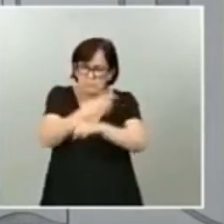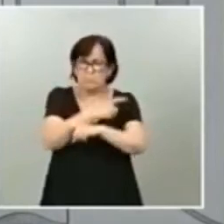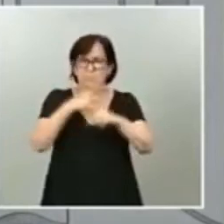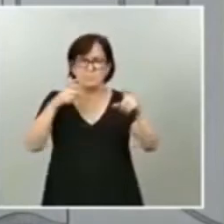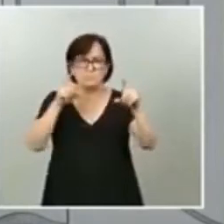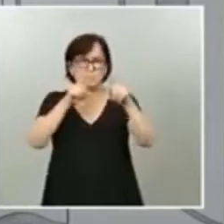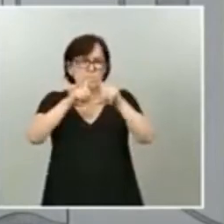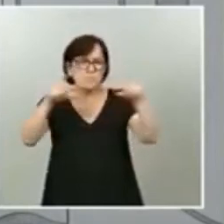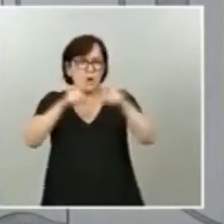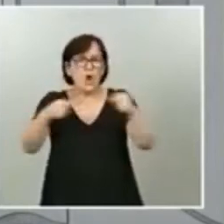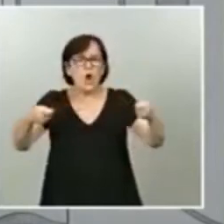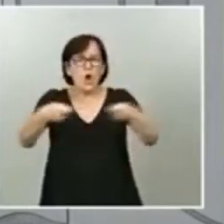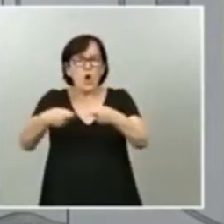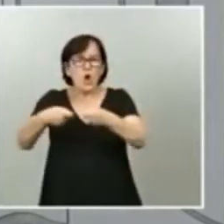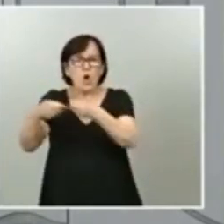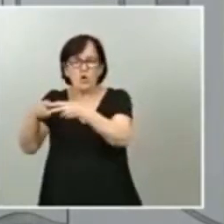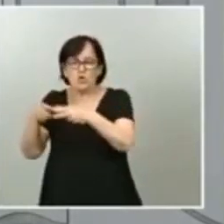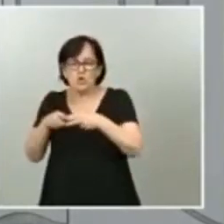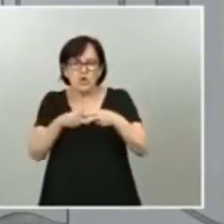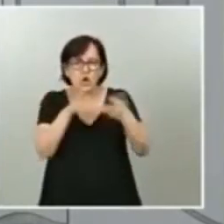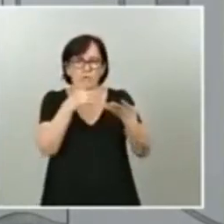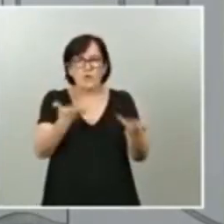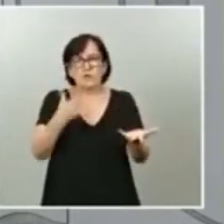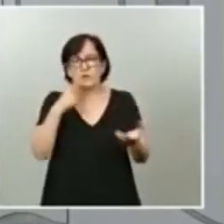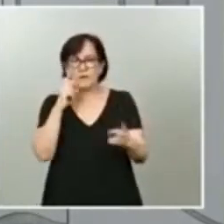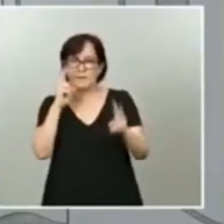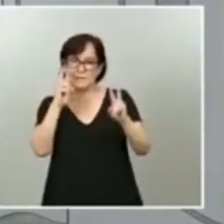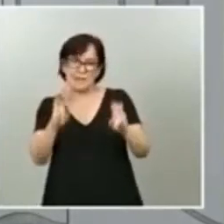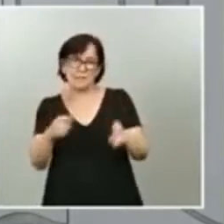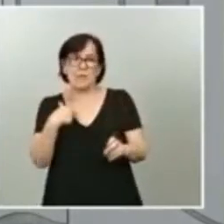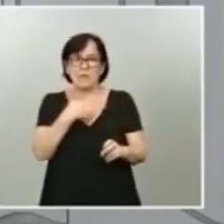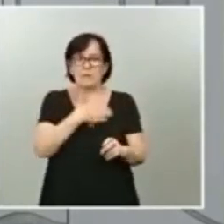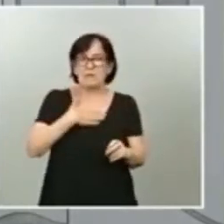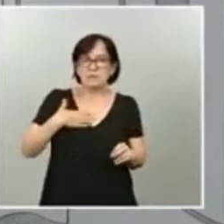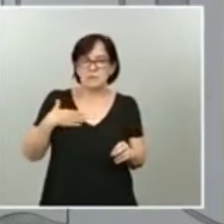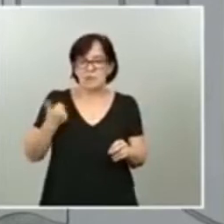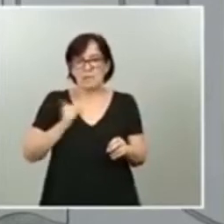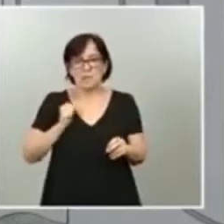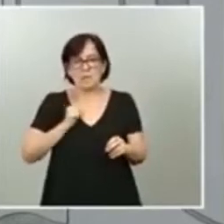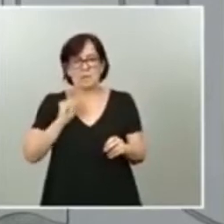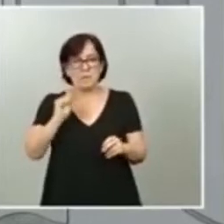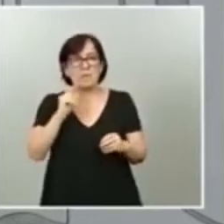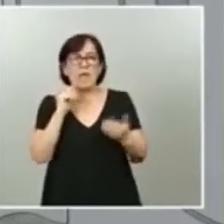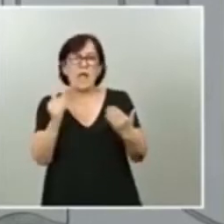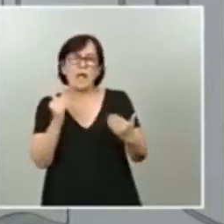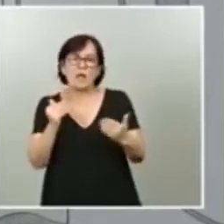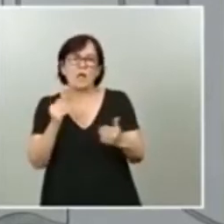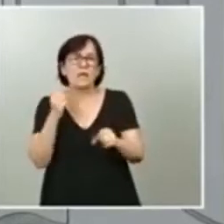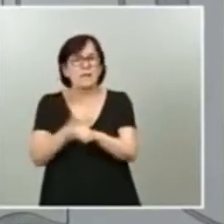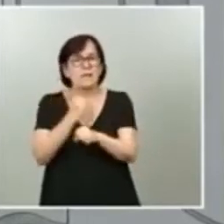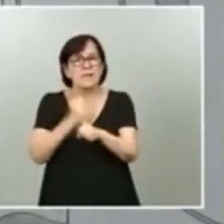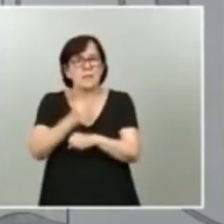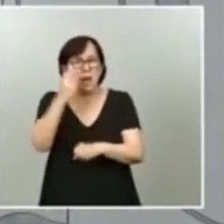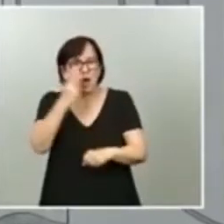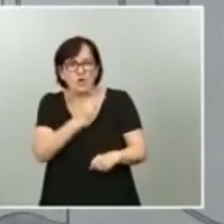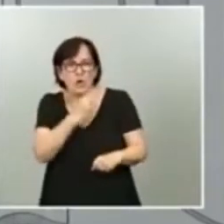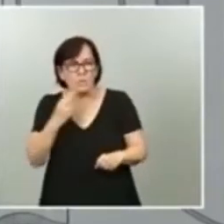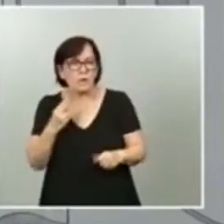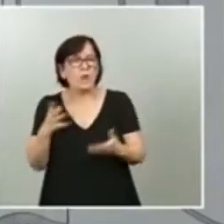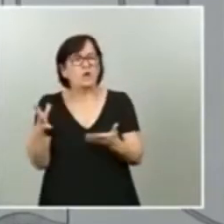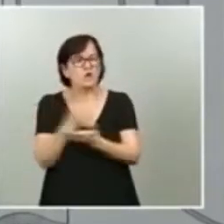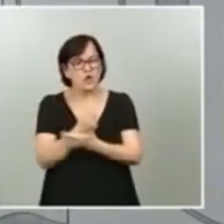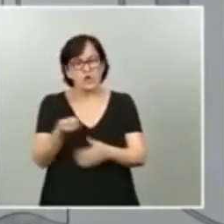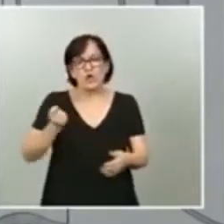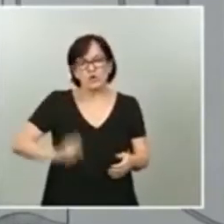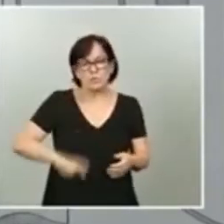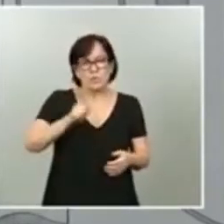pueden existir en torno a estas cuestiones. Y quiero aprovechar su pregunta para agradecer el trabajo comprometido de todos los profesionales de